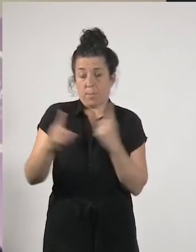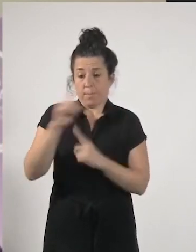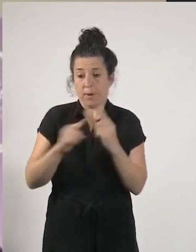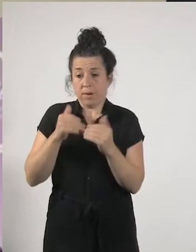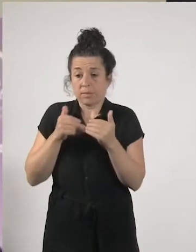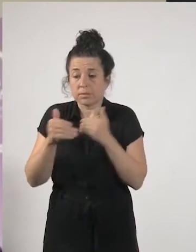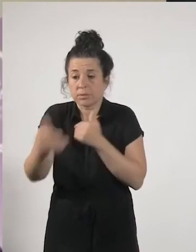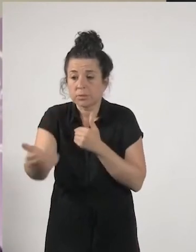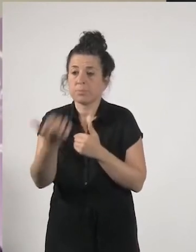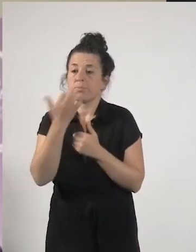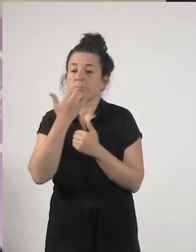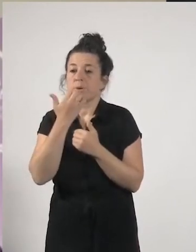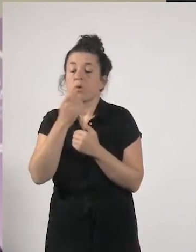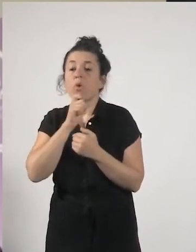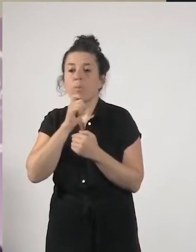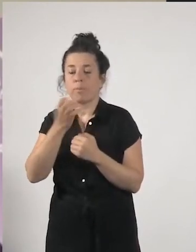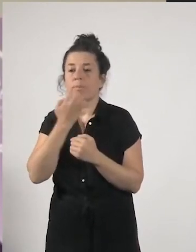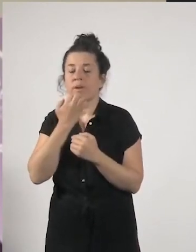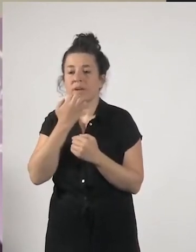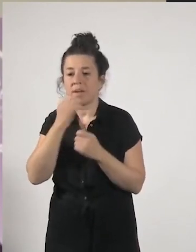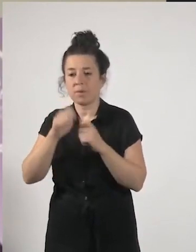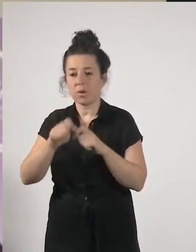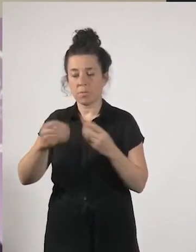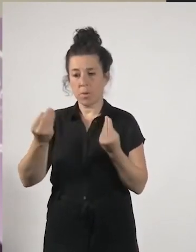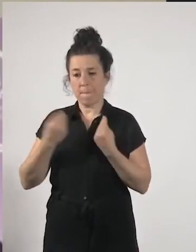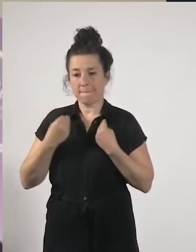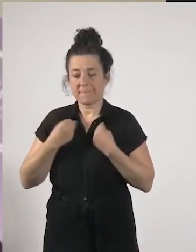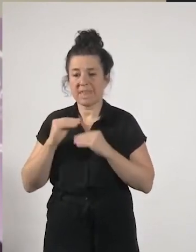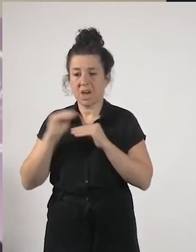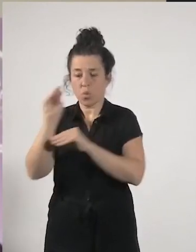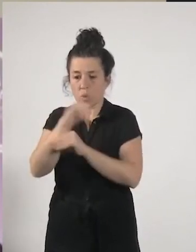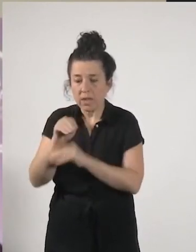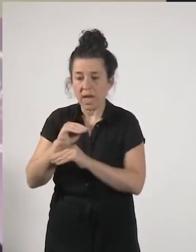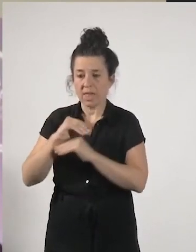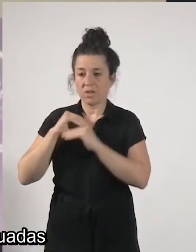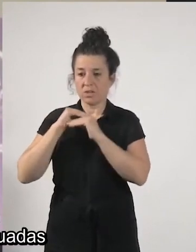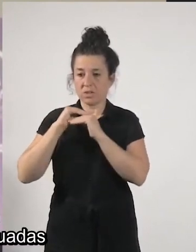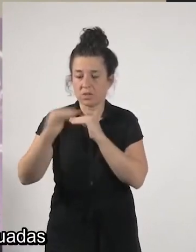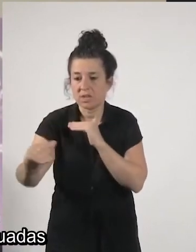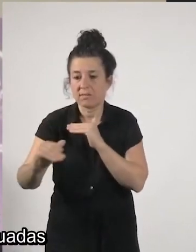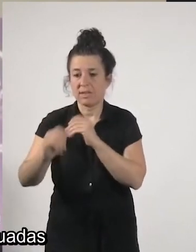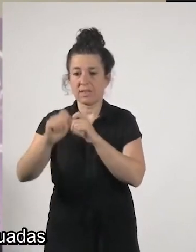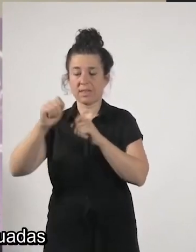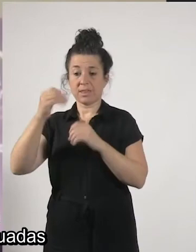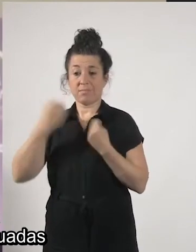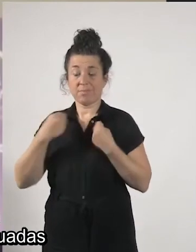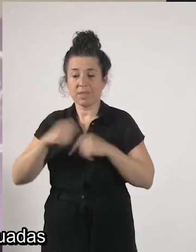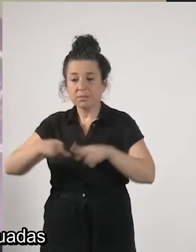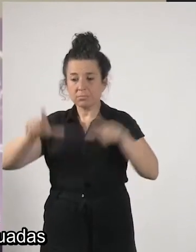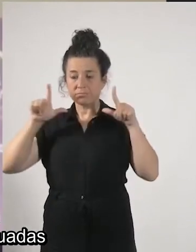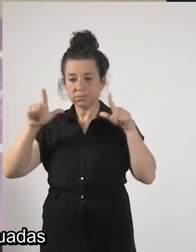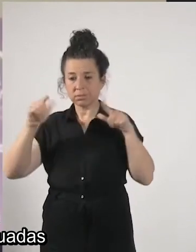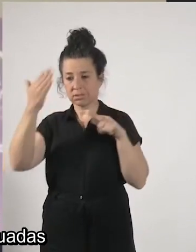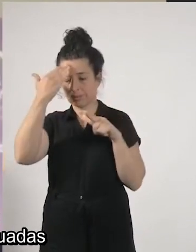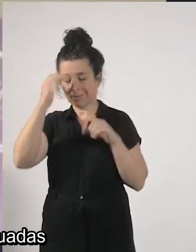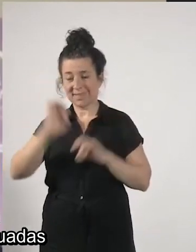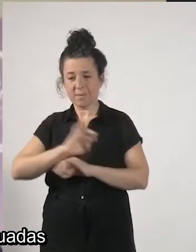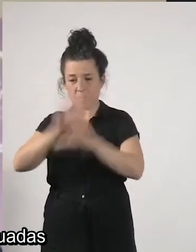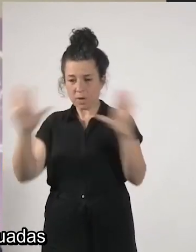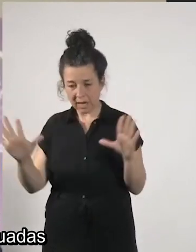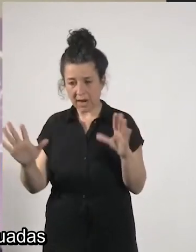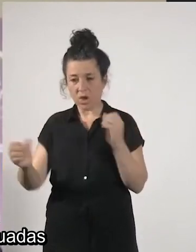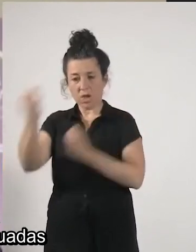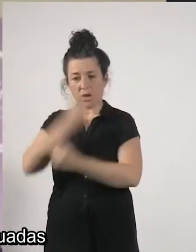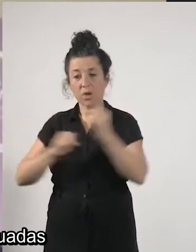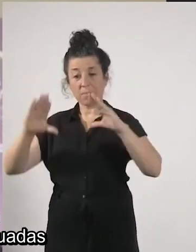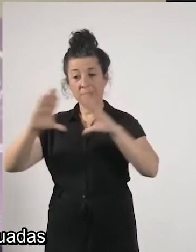vida del cuidado las personas reforzar los pilares del estado de bienestar sin duda la economía feminista nos permite dar